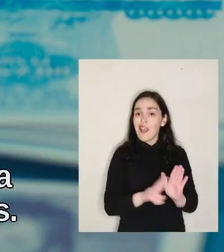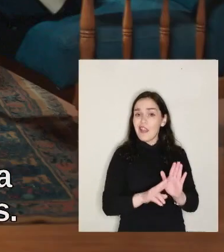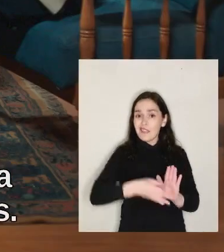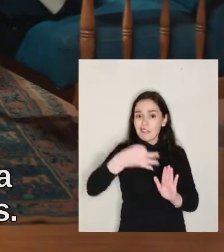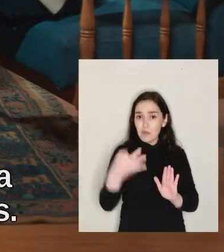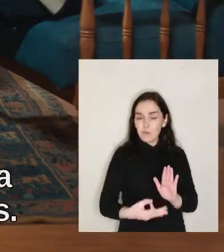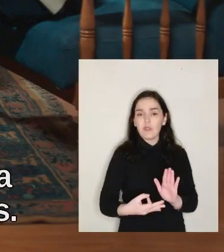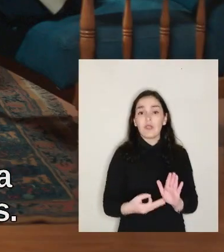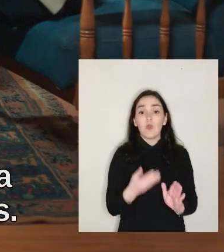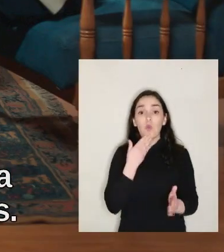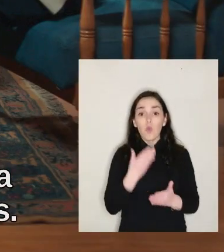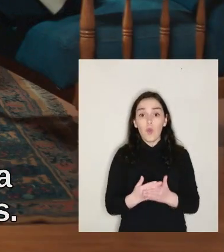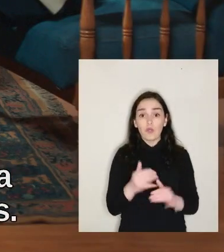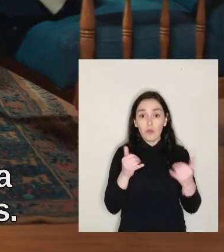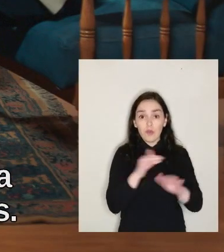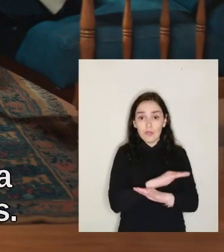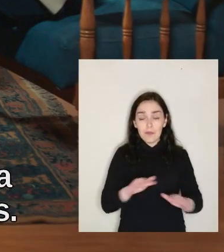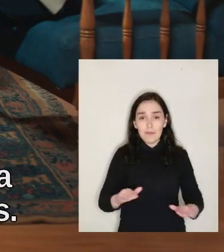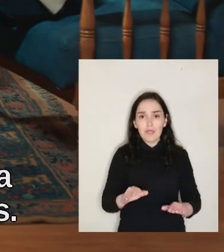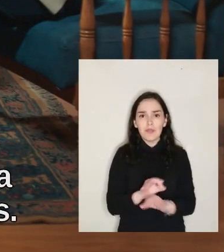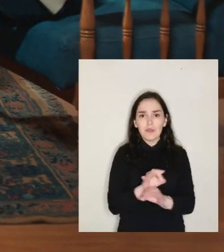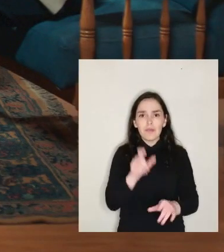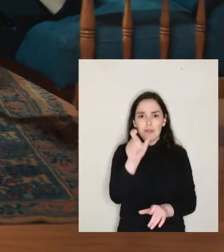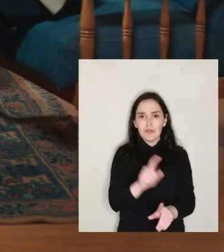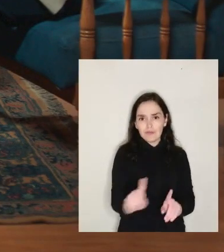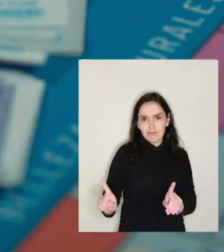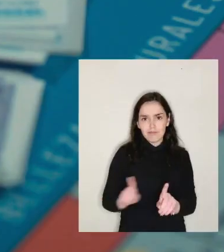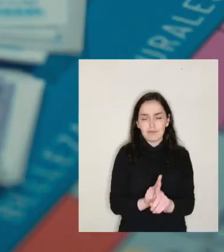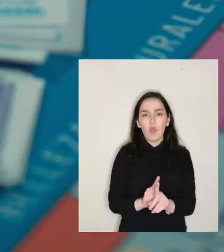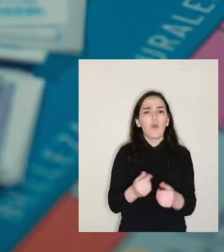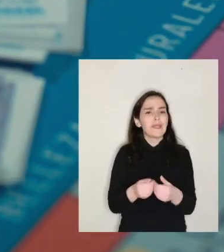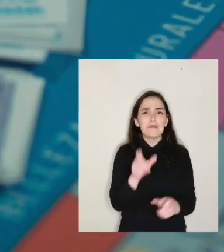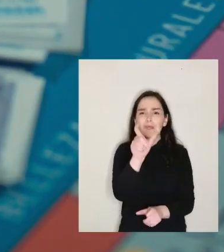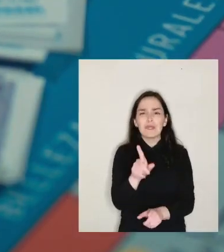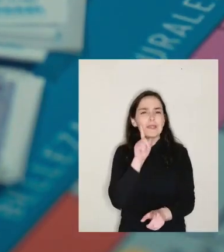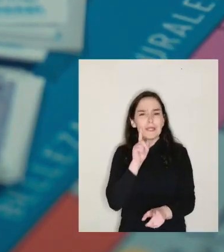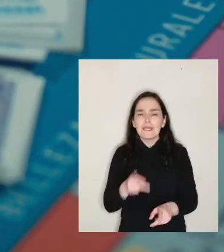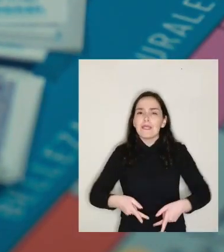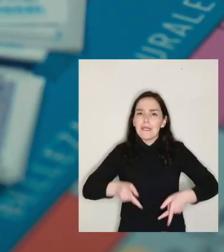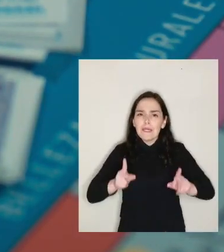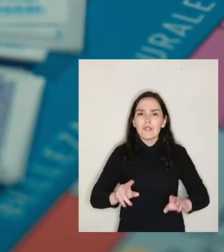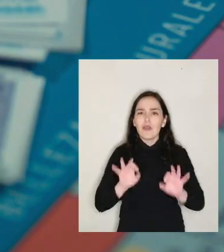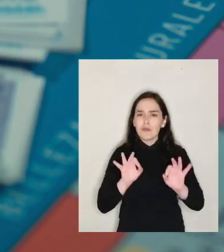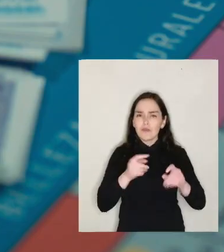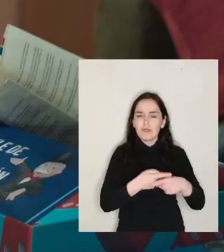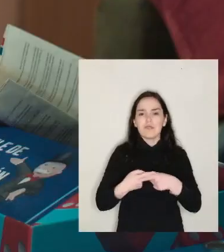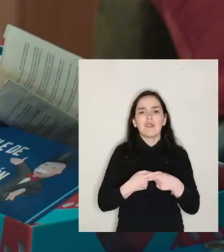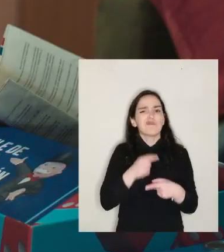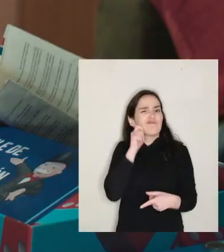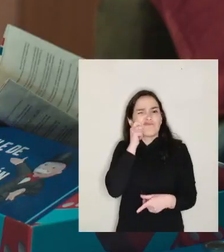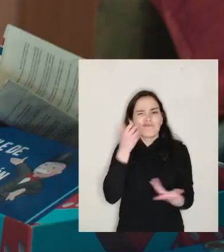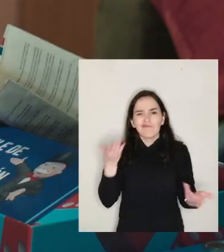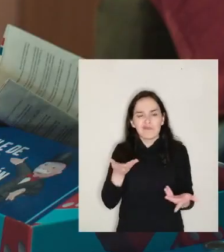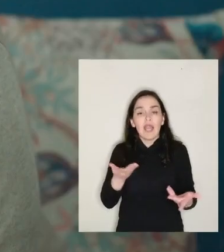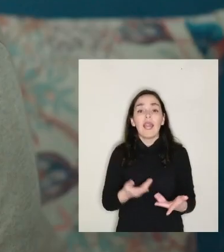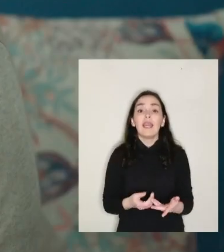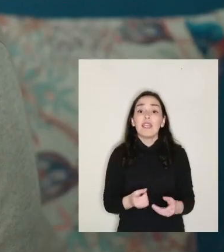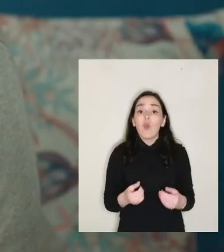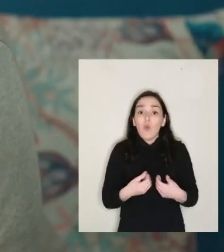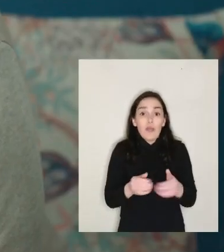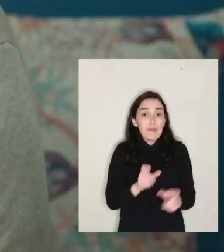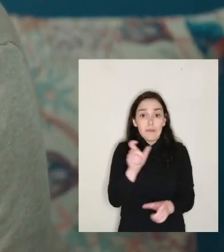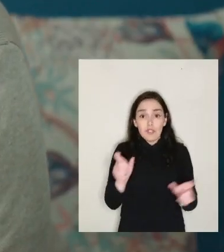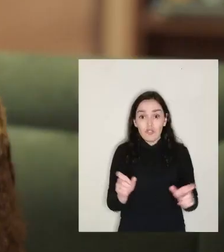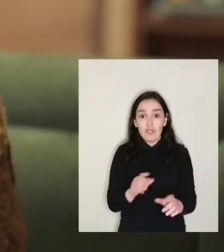asegura que al final del juego nadie se quede atrás. Toda persona tiene derecho a la seguridad social. Lo que significa que cada